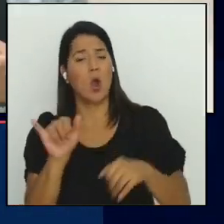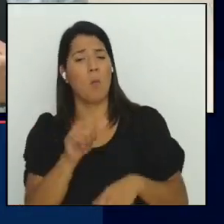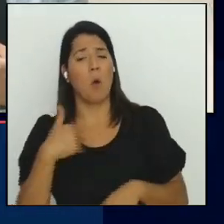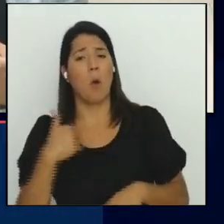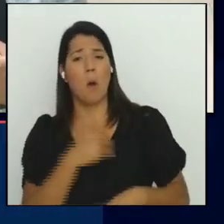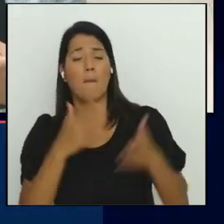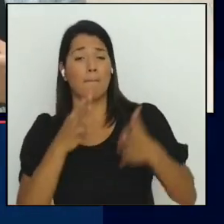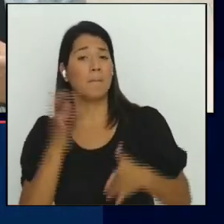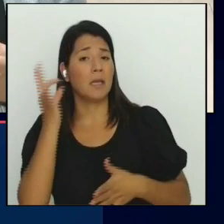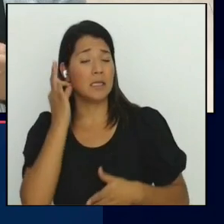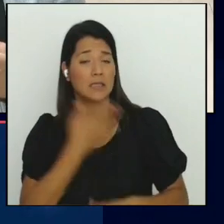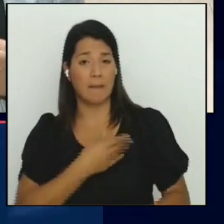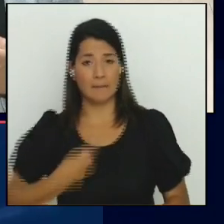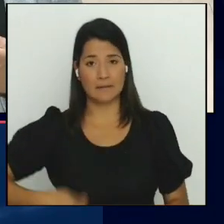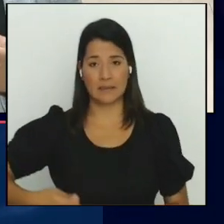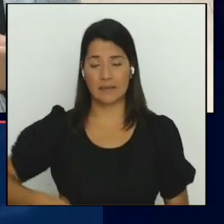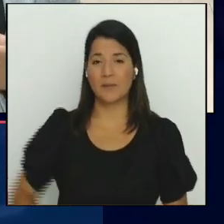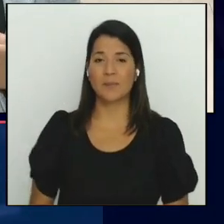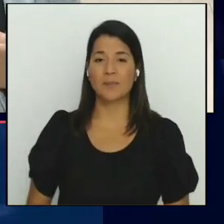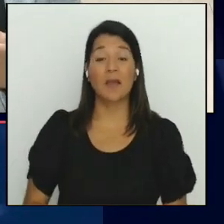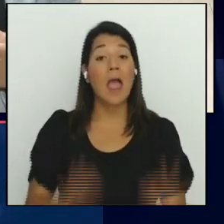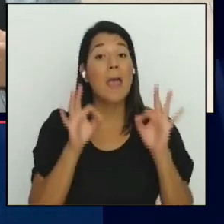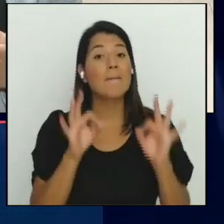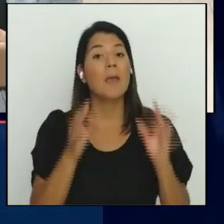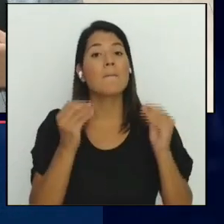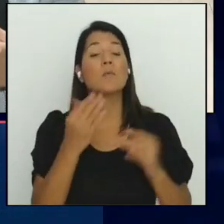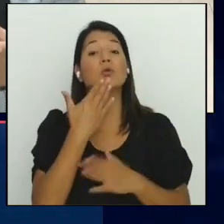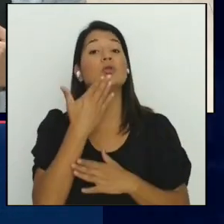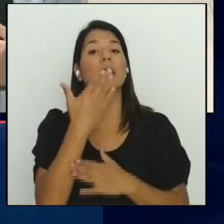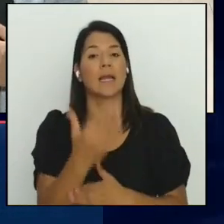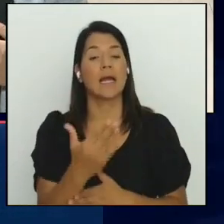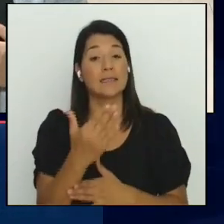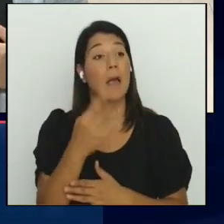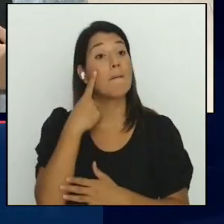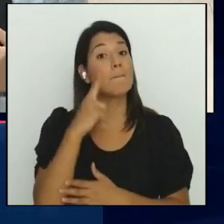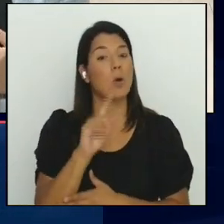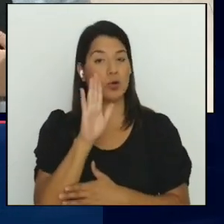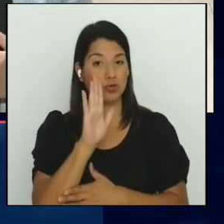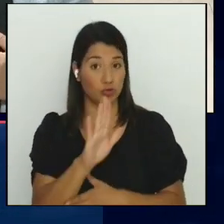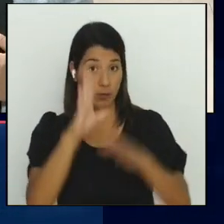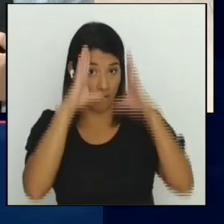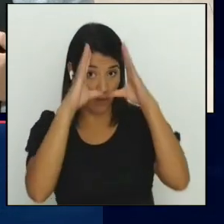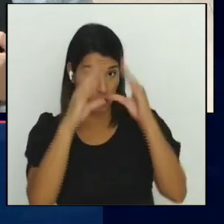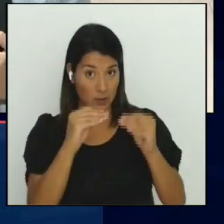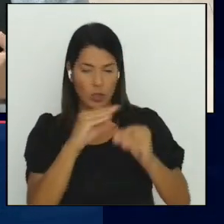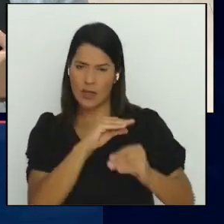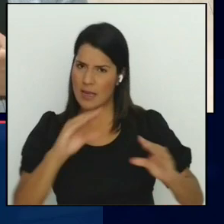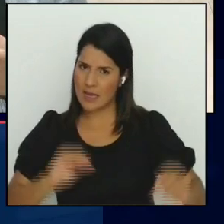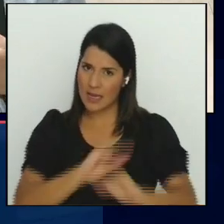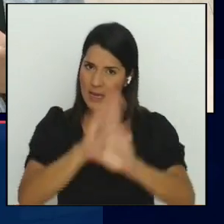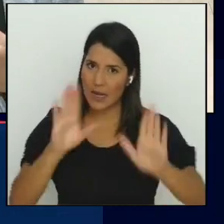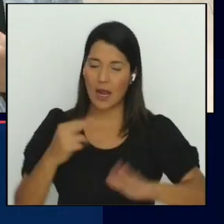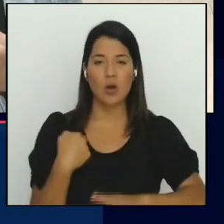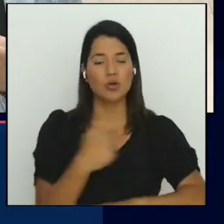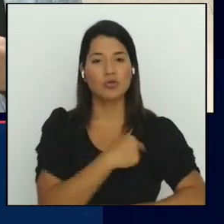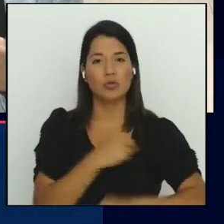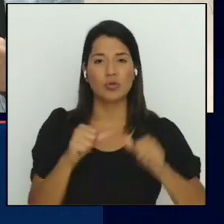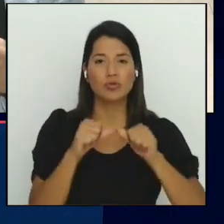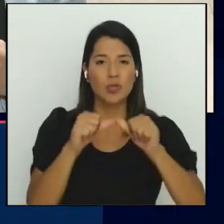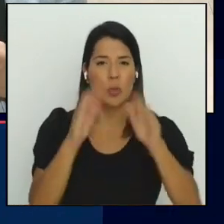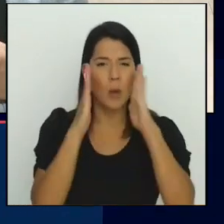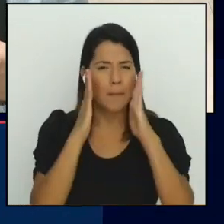presidencia. Bien, muchas gracias, Melanie Corrales, por este detalle. Y por supuesto vamos a seguir pendientes de todo este tema